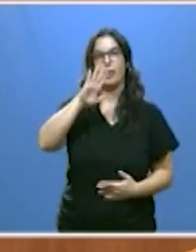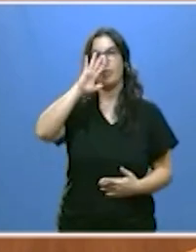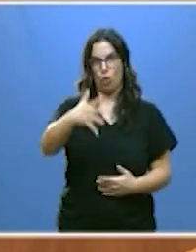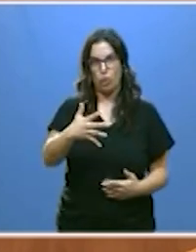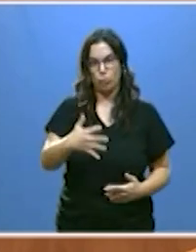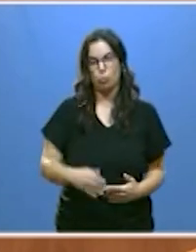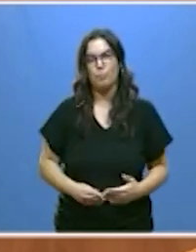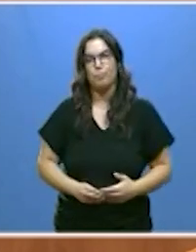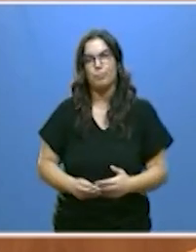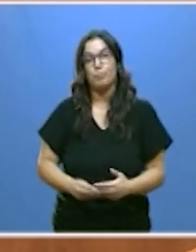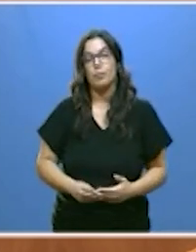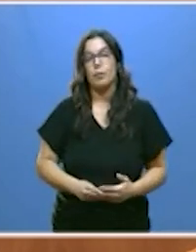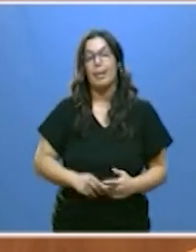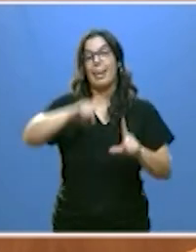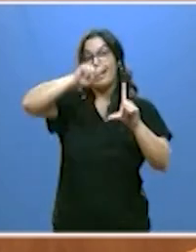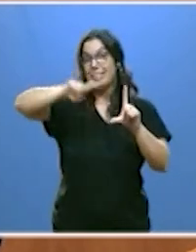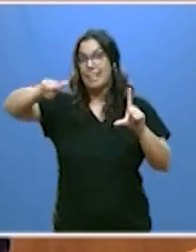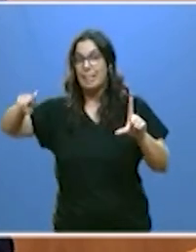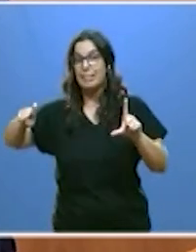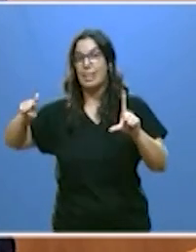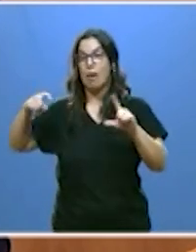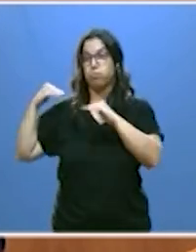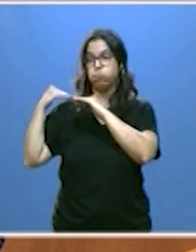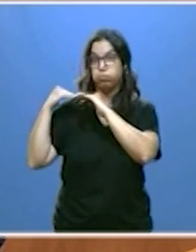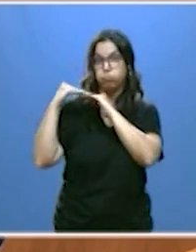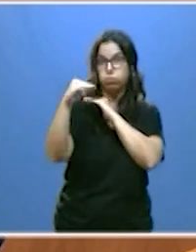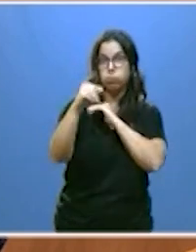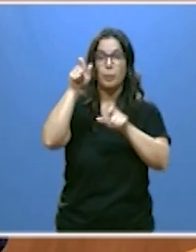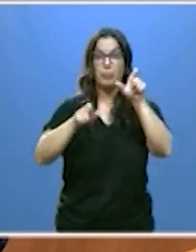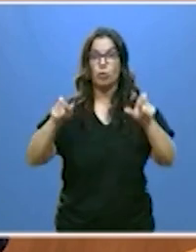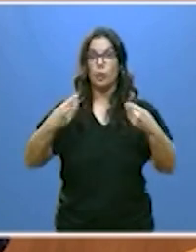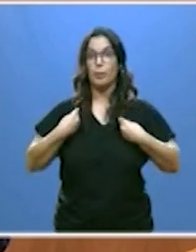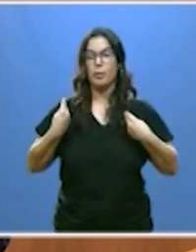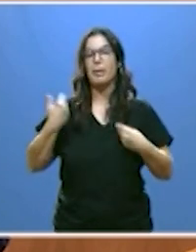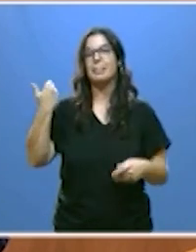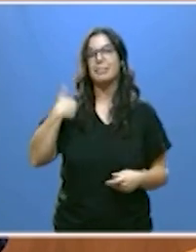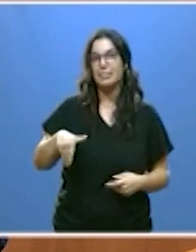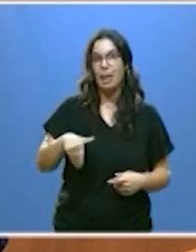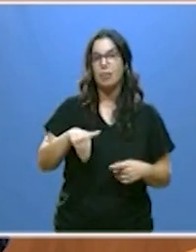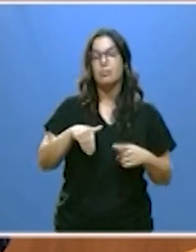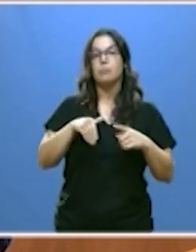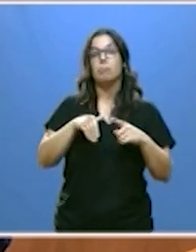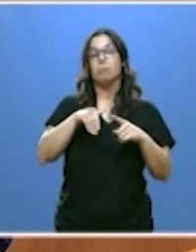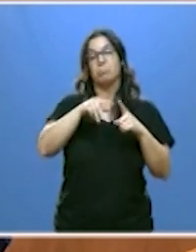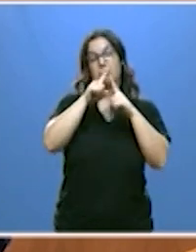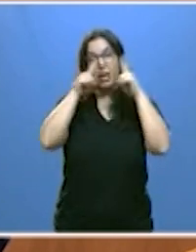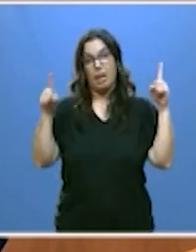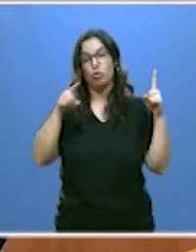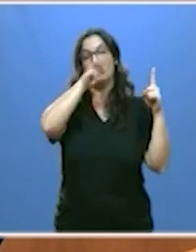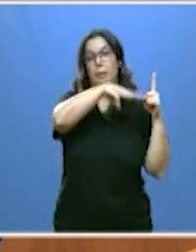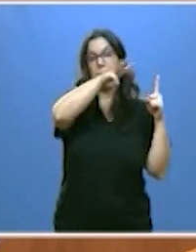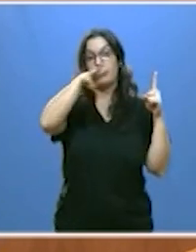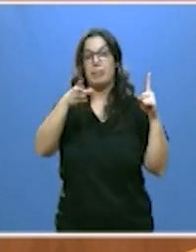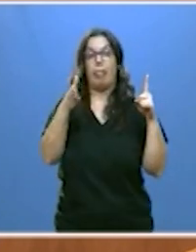que se va y en la estadística continua de población llevamos cinco trimestres consecutivos de